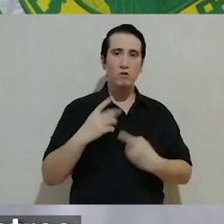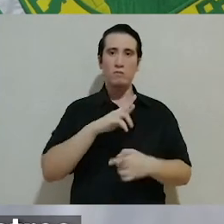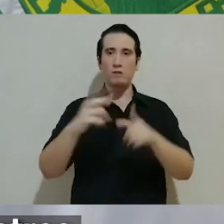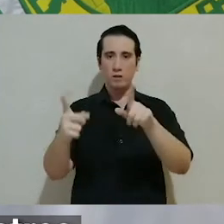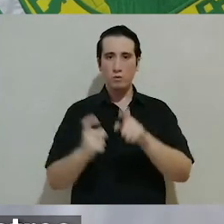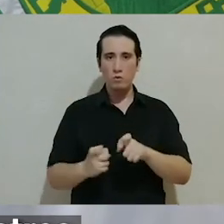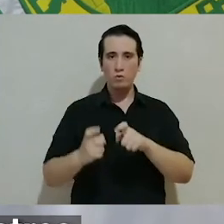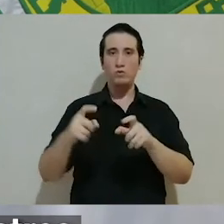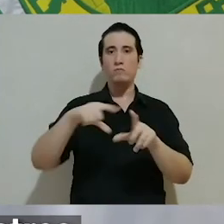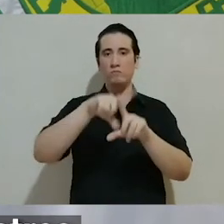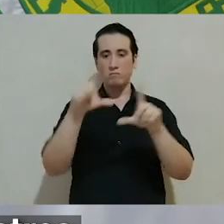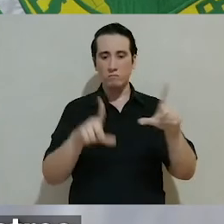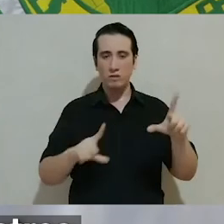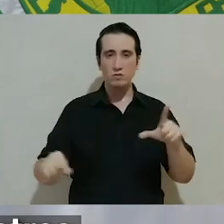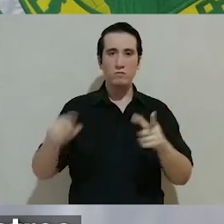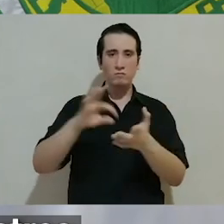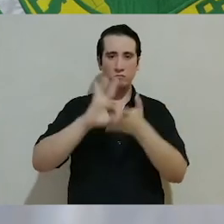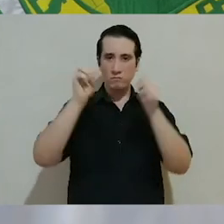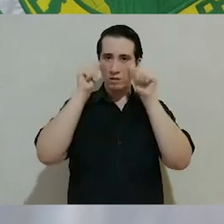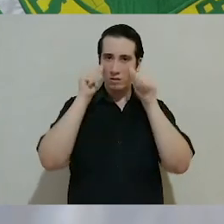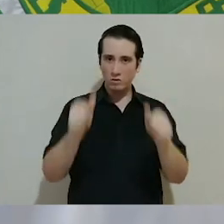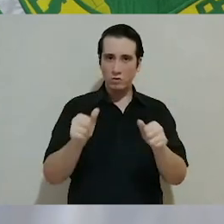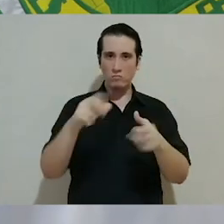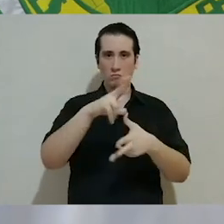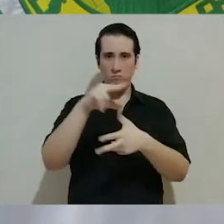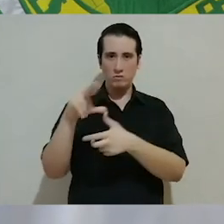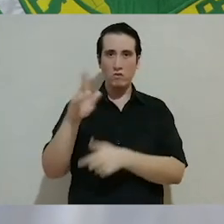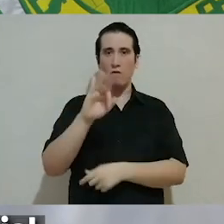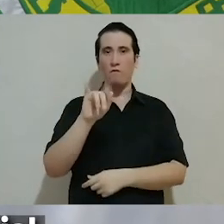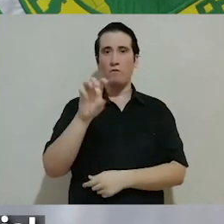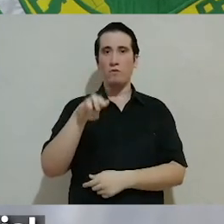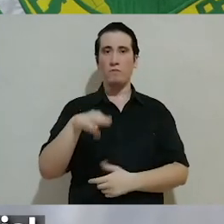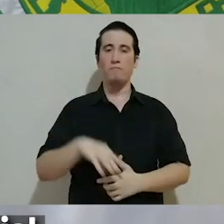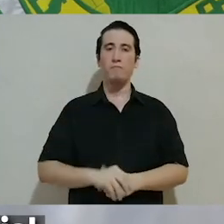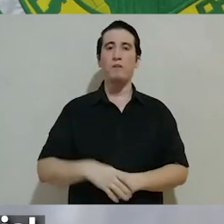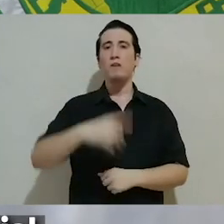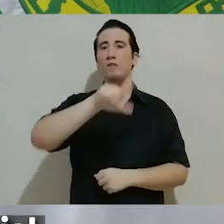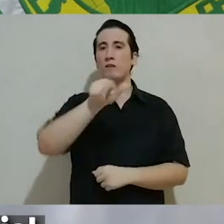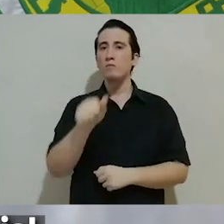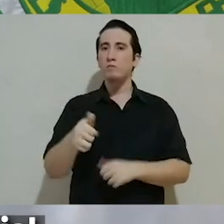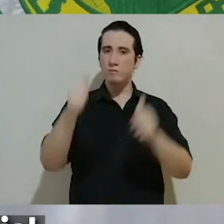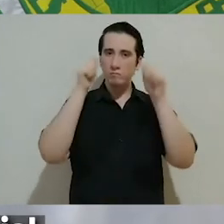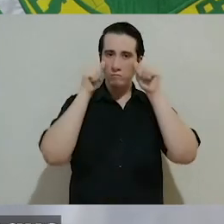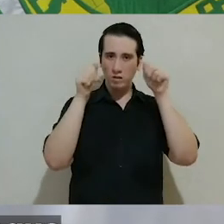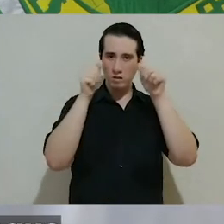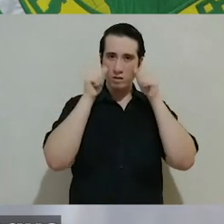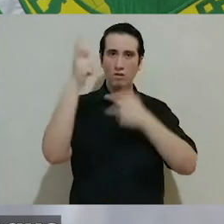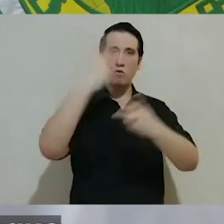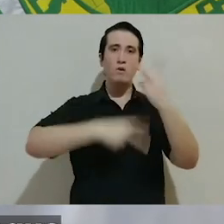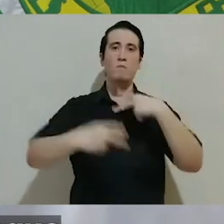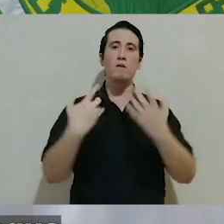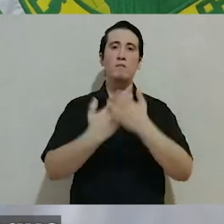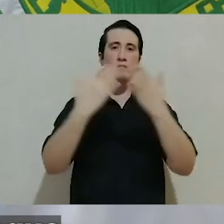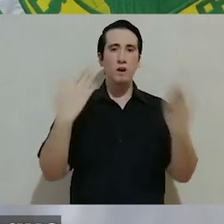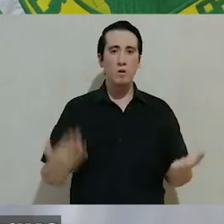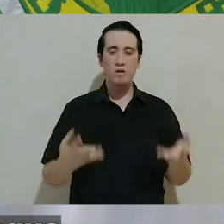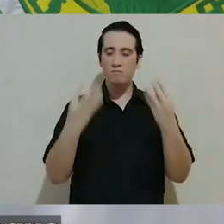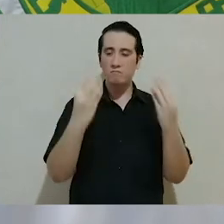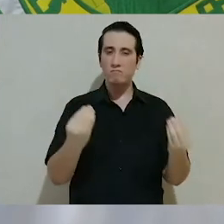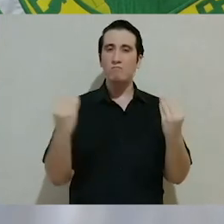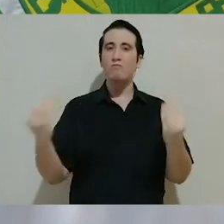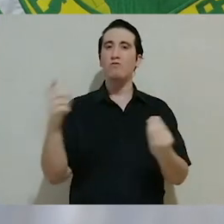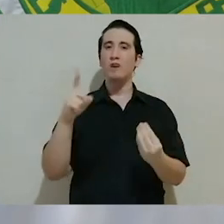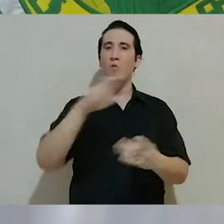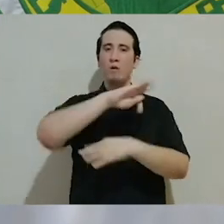recursos del Fondo Nacional para la Atención de Desastres, Fonden. Después de atender la emergencia inicial, lo que viene ahora debido al